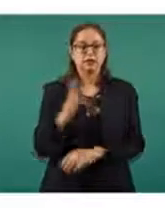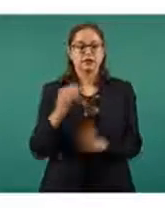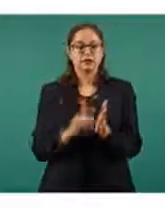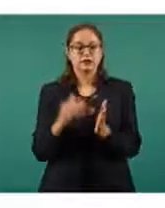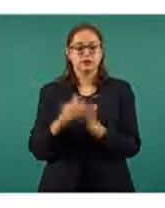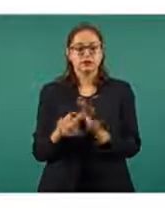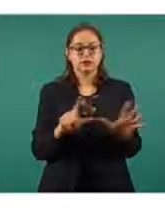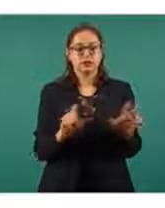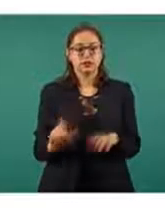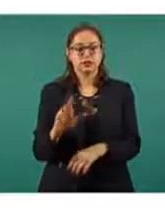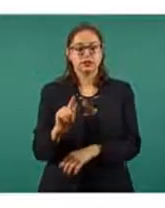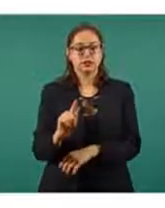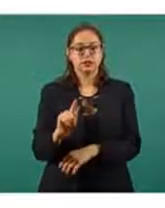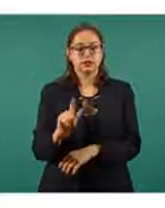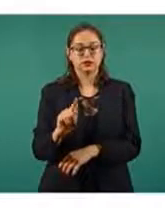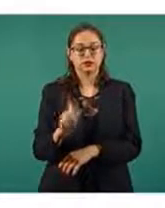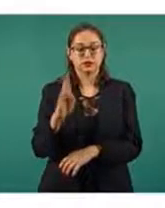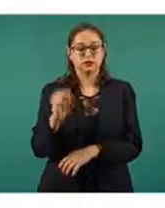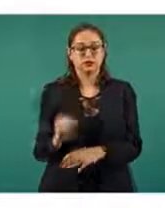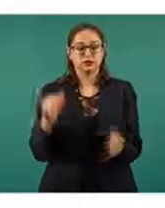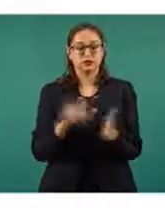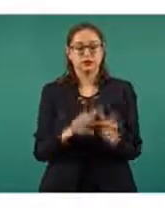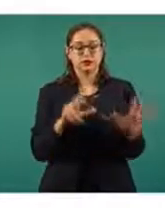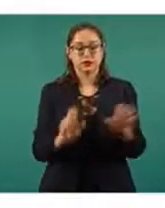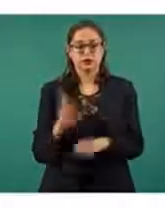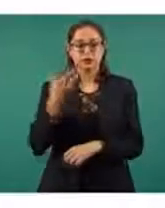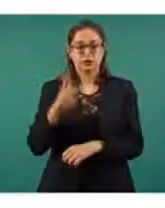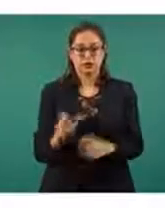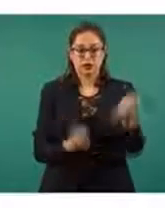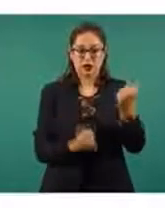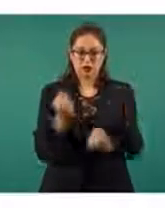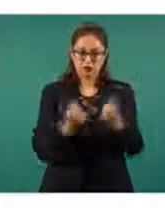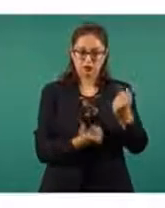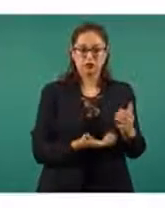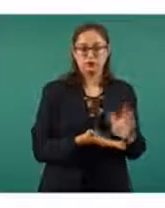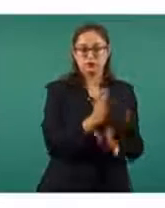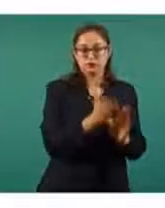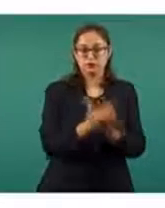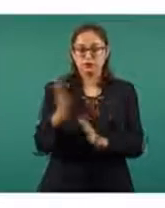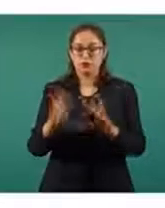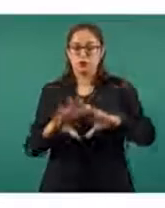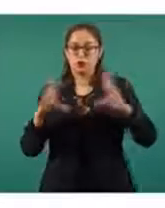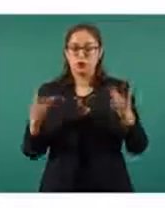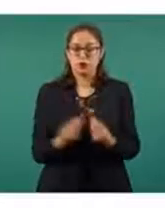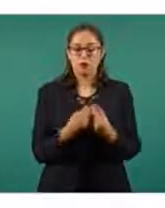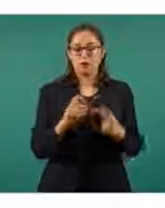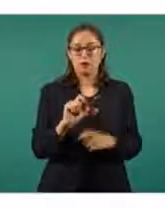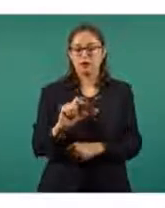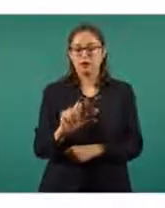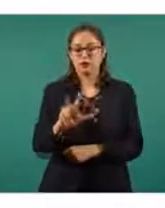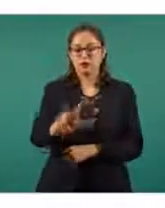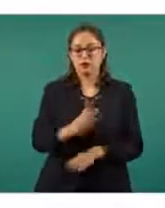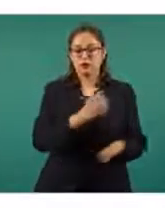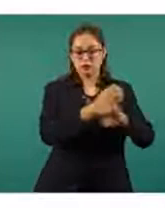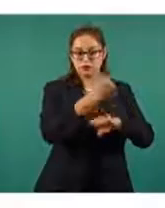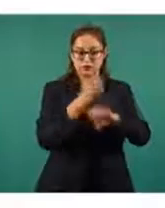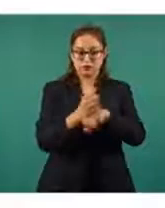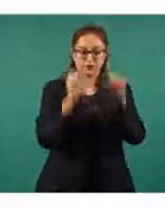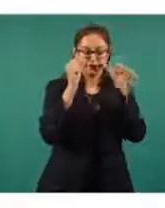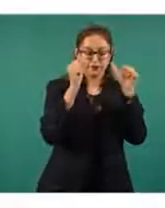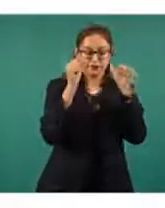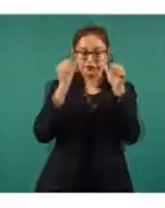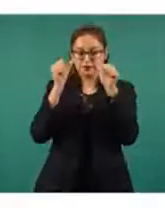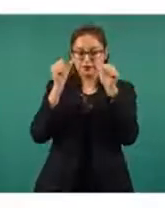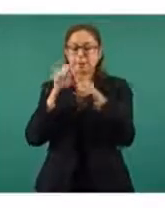810 por vía terrestre. Se atendieron 28 entidades. Se proporcionaron 33 escoltas de